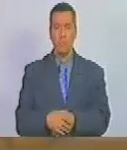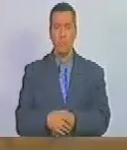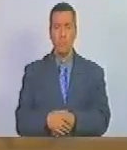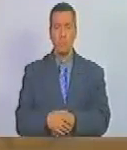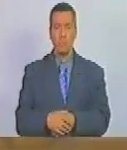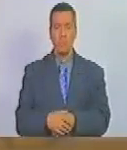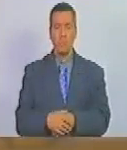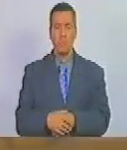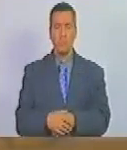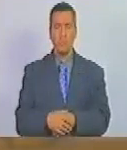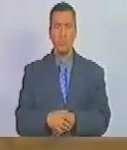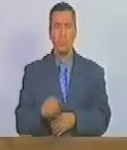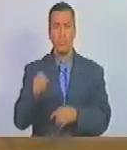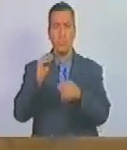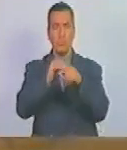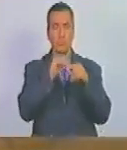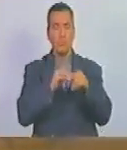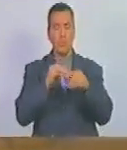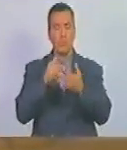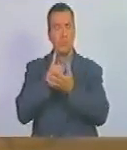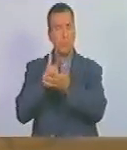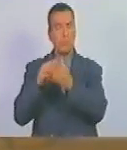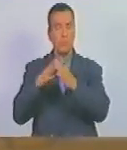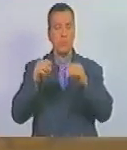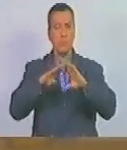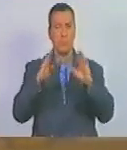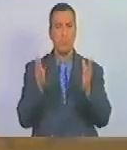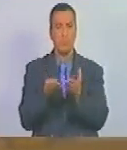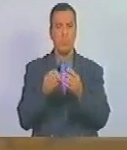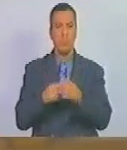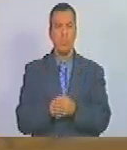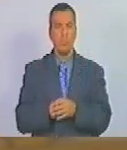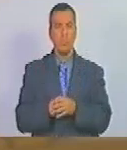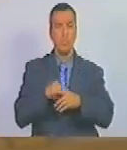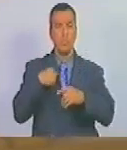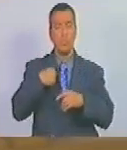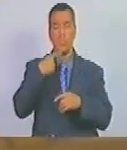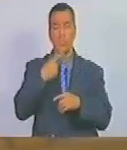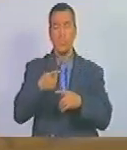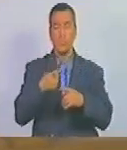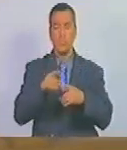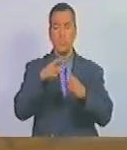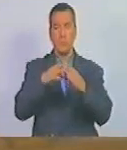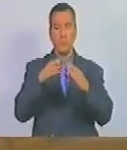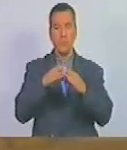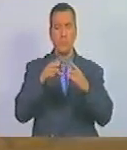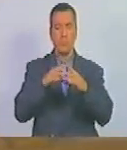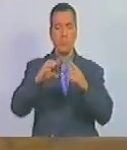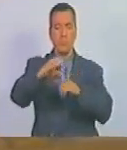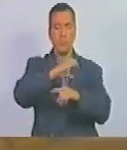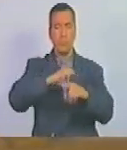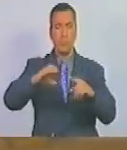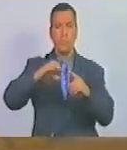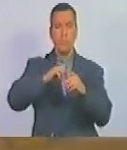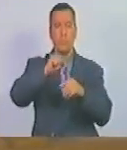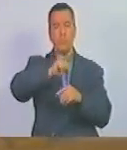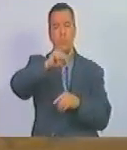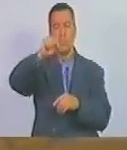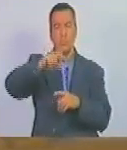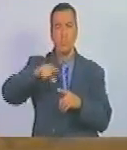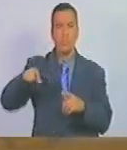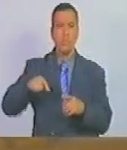concitar y llamar a la solidaridad del mundo por eso le decimos esa máquina cultural occidental